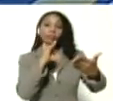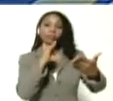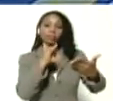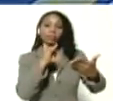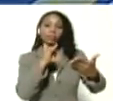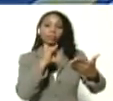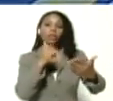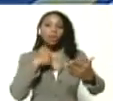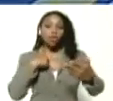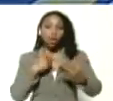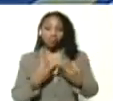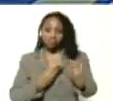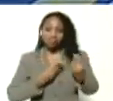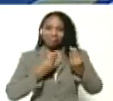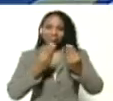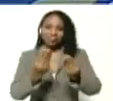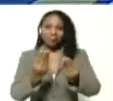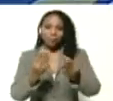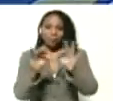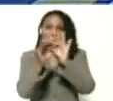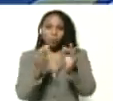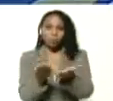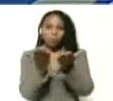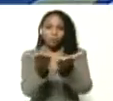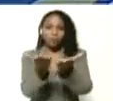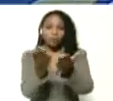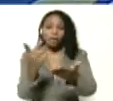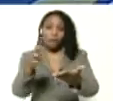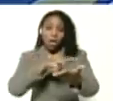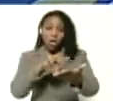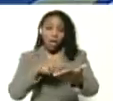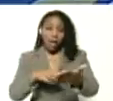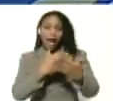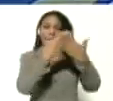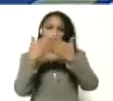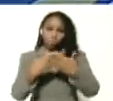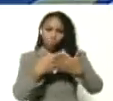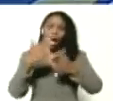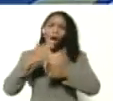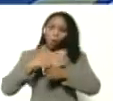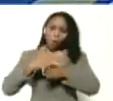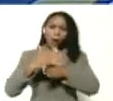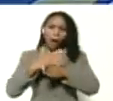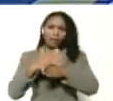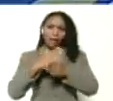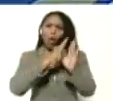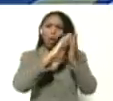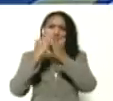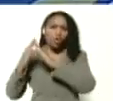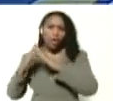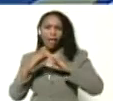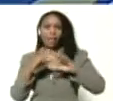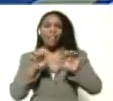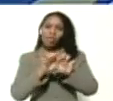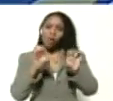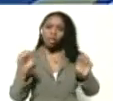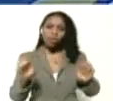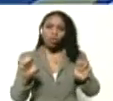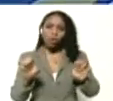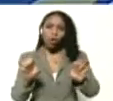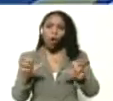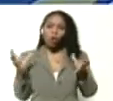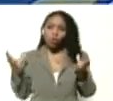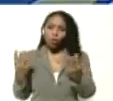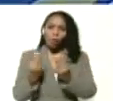se los voy a regalar para que se lo lean, se lo estudien, lo compartan con sus comunidades educativas, con sus